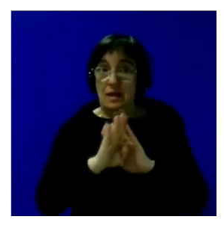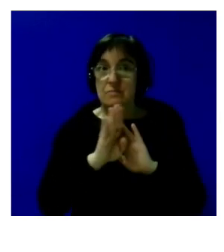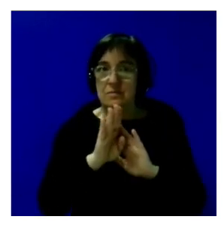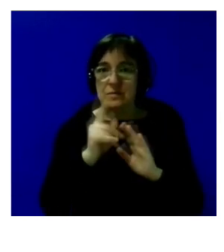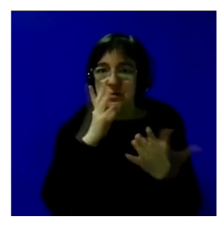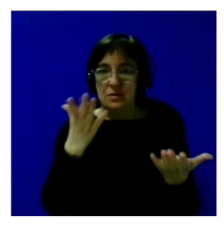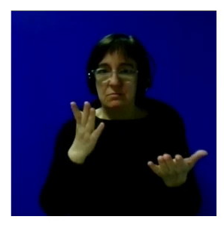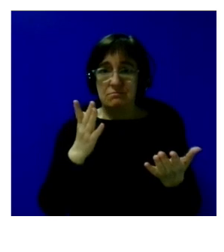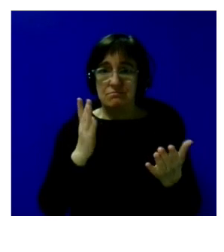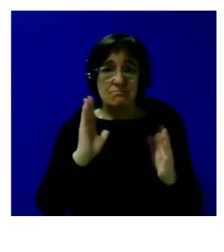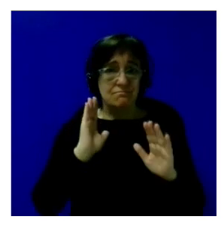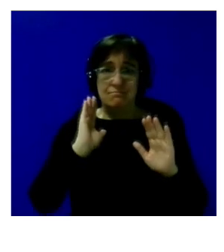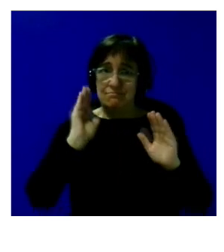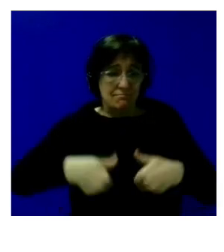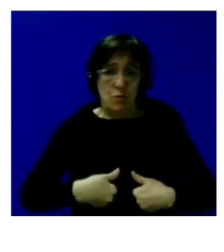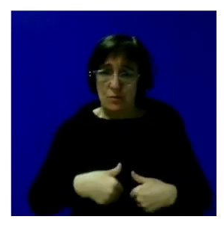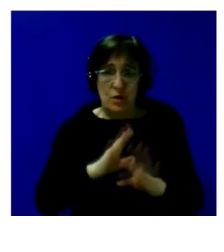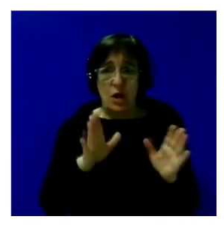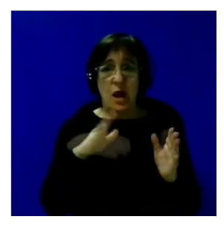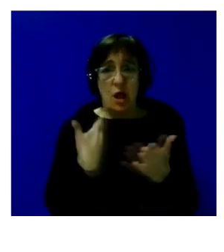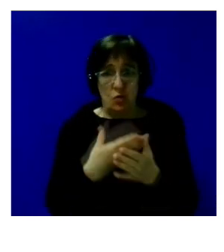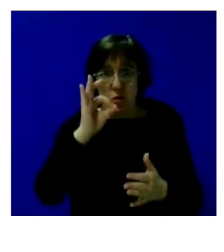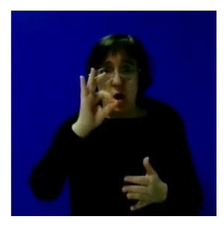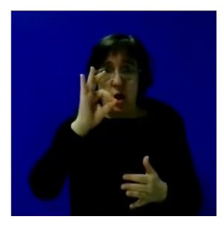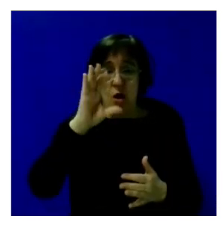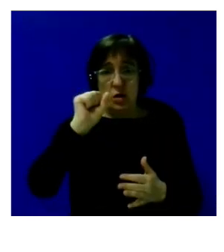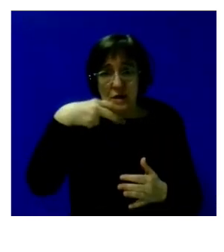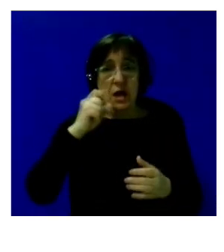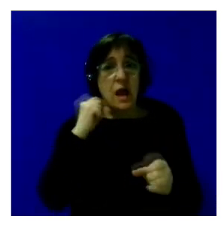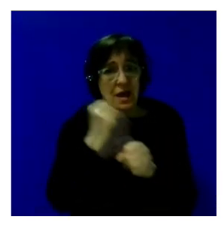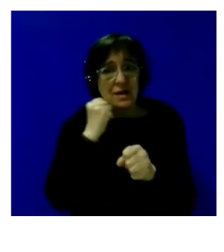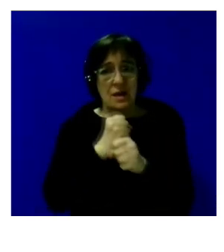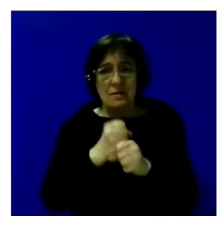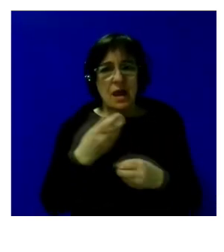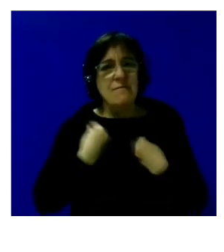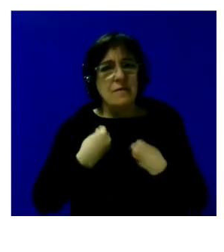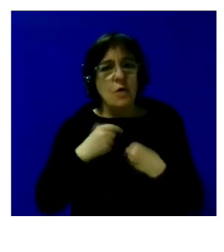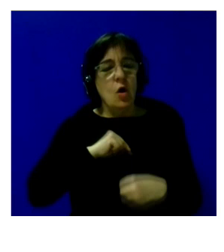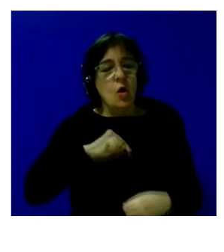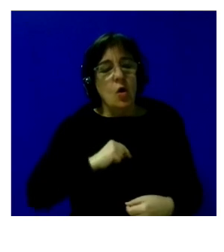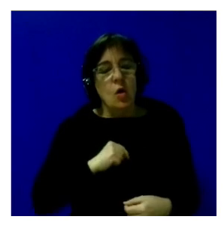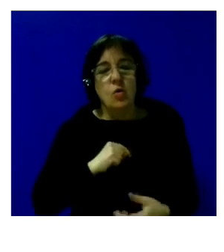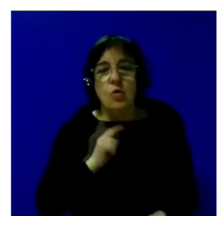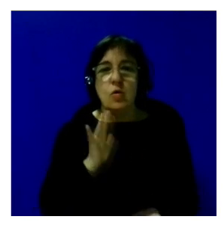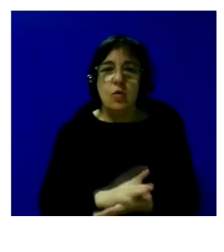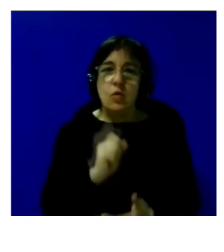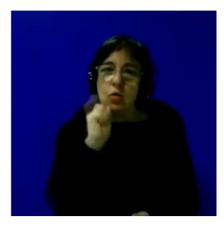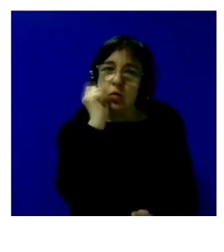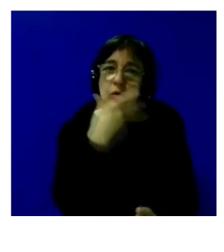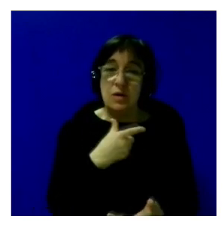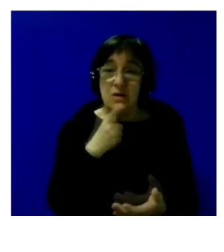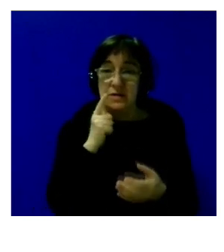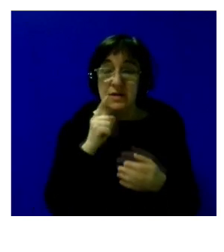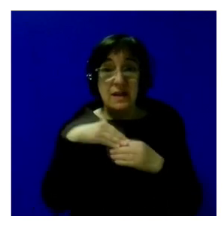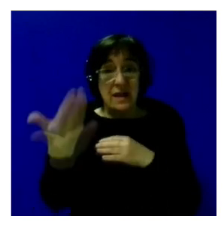acabó regresado cuando llegó a Ocaña seguía trabajando con Rebeca y él lo vivió como un alivio porque realmente el medio abierto